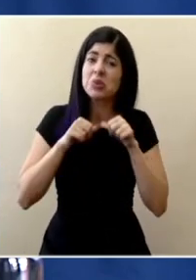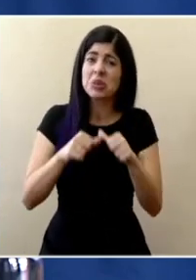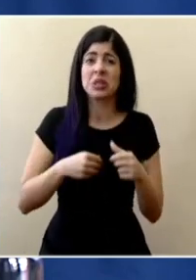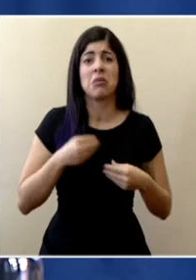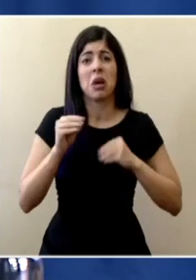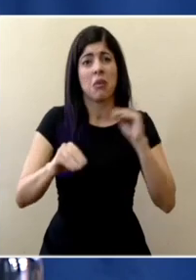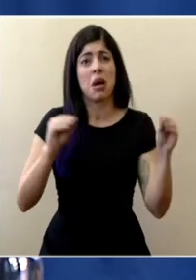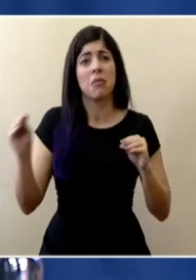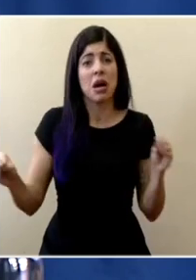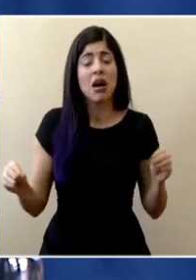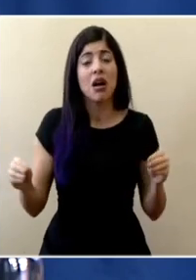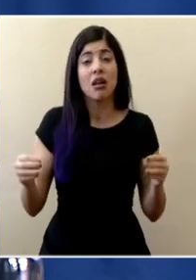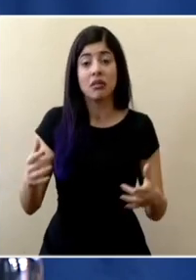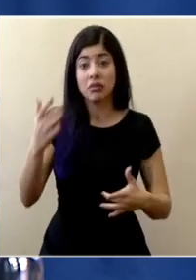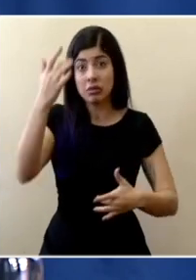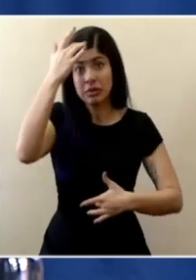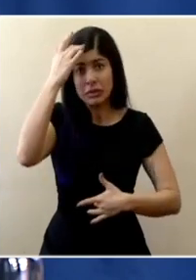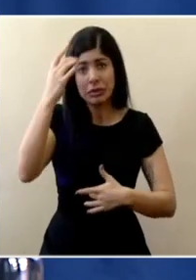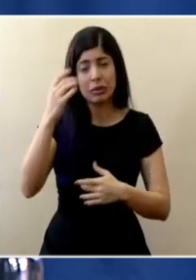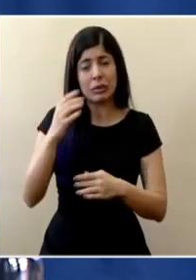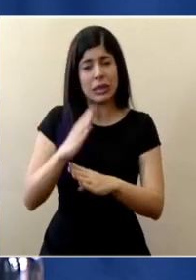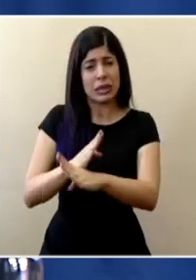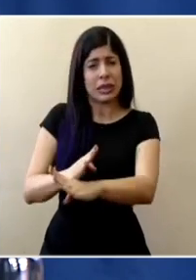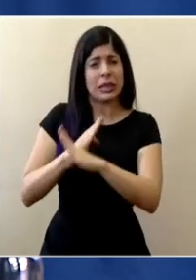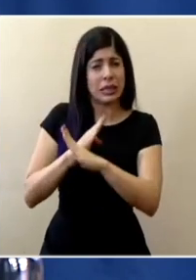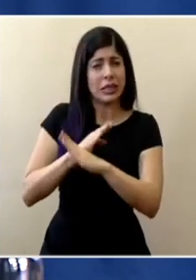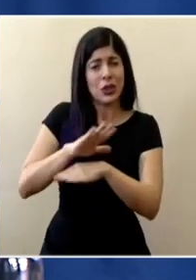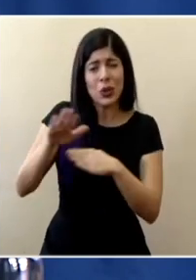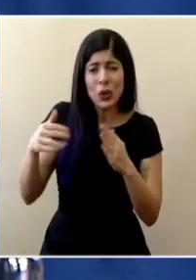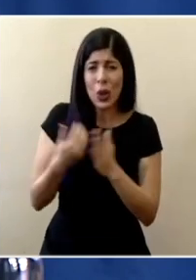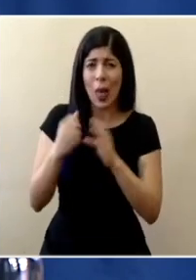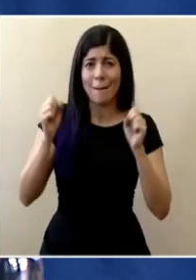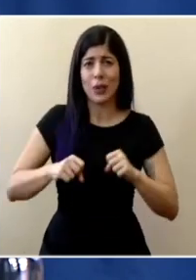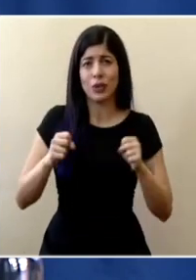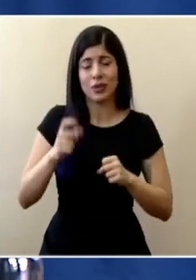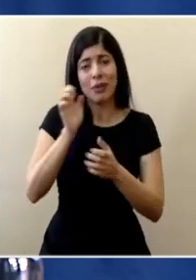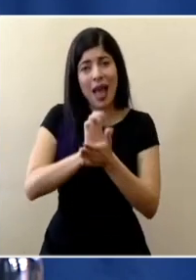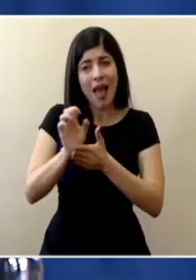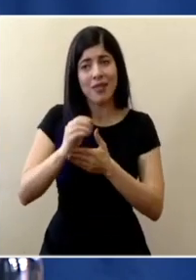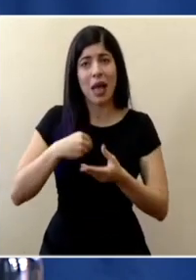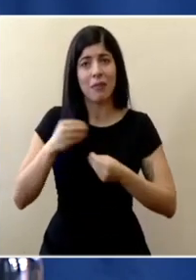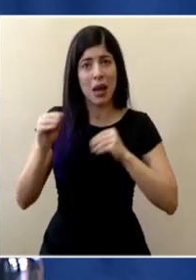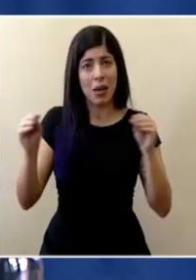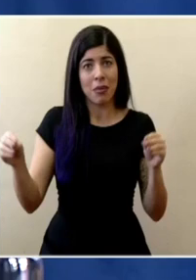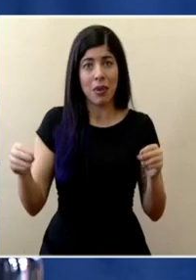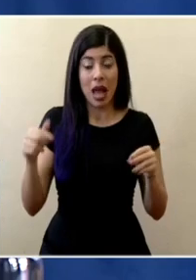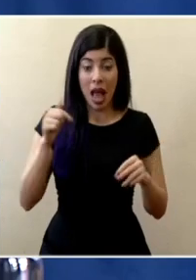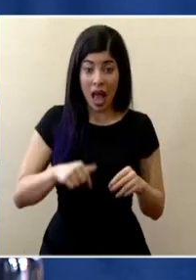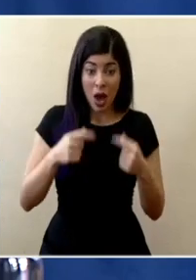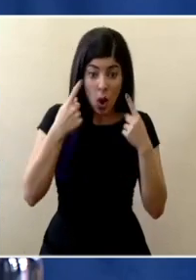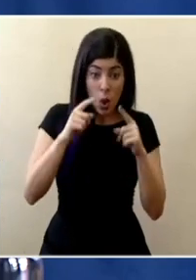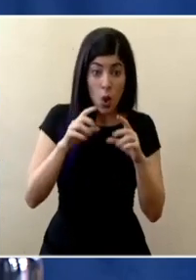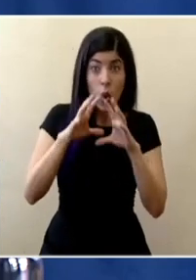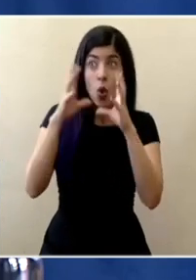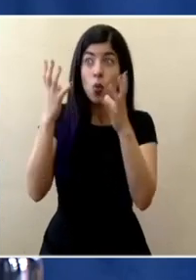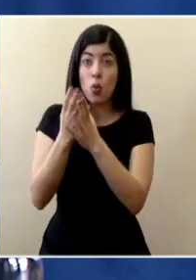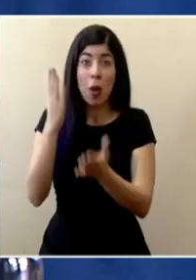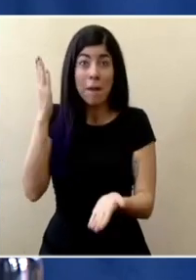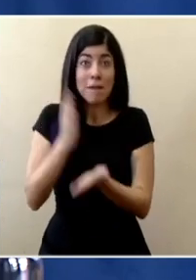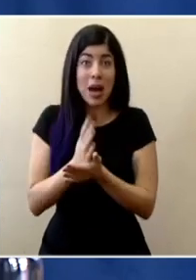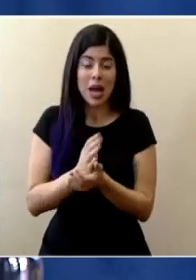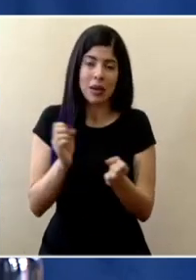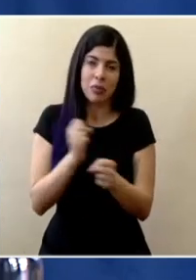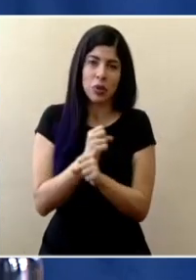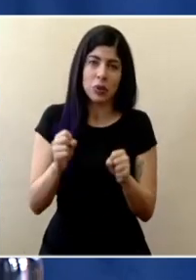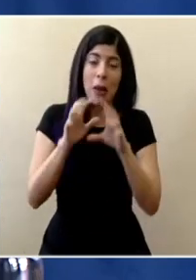transmitiéndose que el contagio impedirlo del todo que no haya transmisión no se logra aquí ni en ninguna parte del mundo es una pandemia